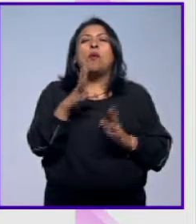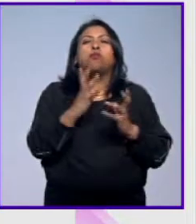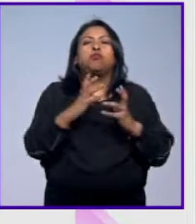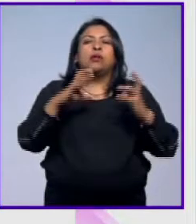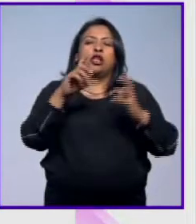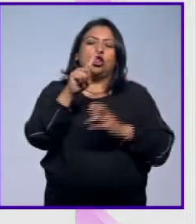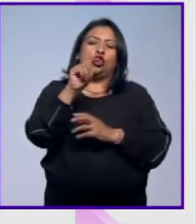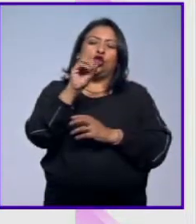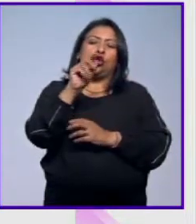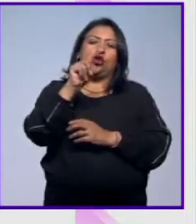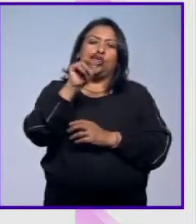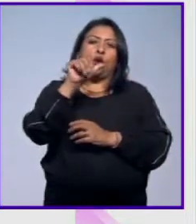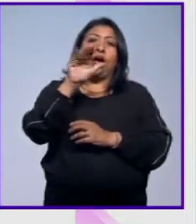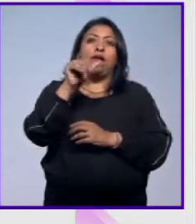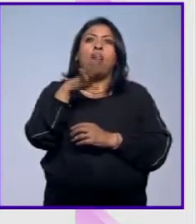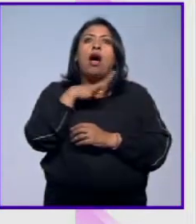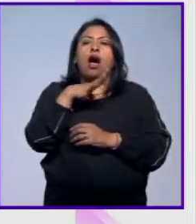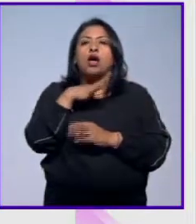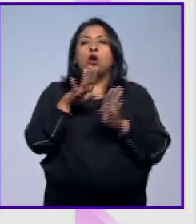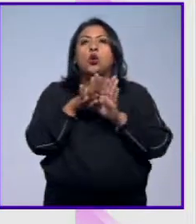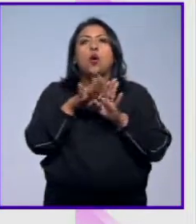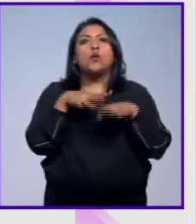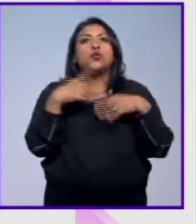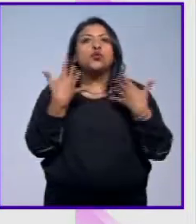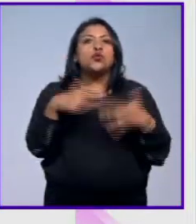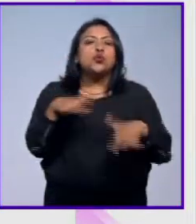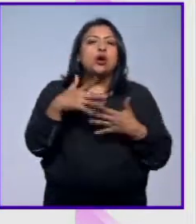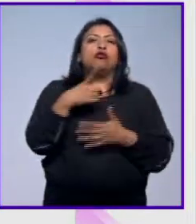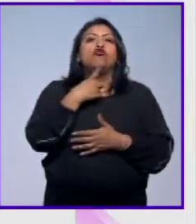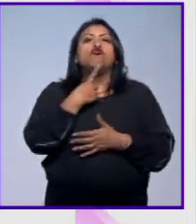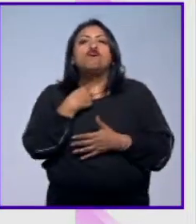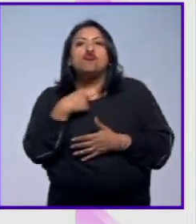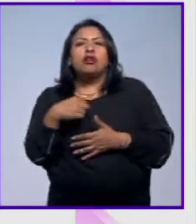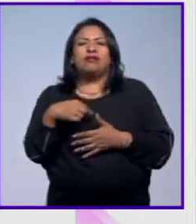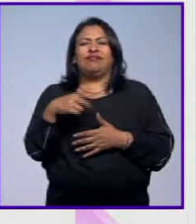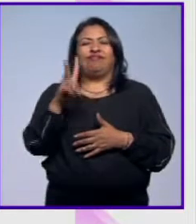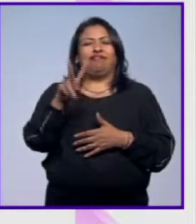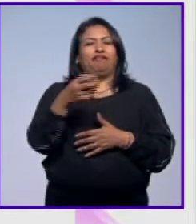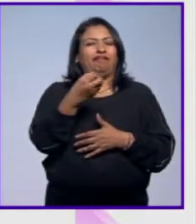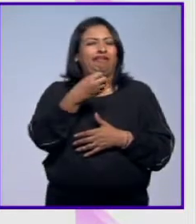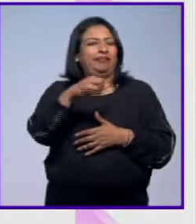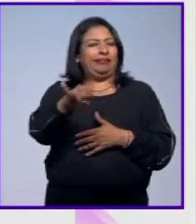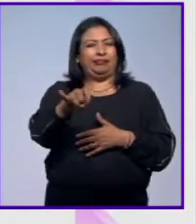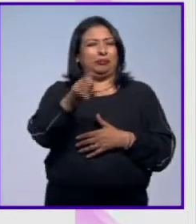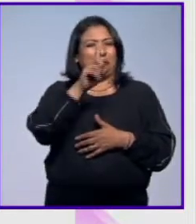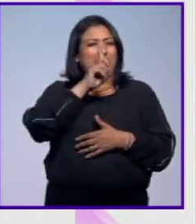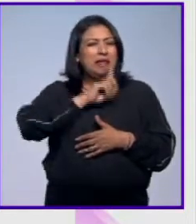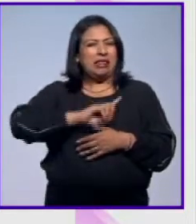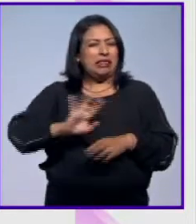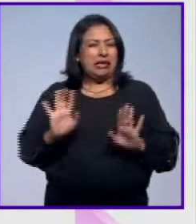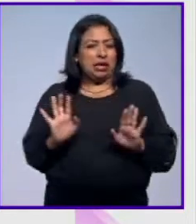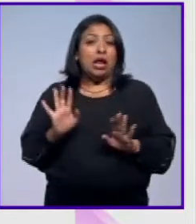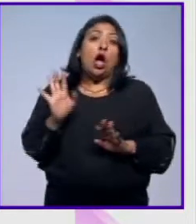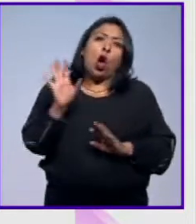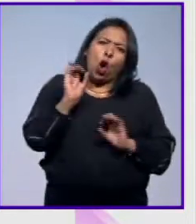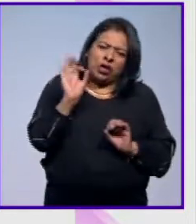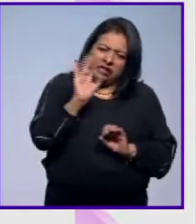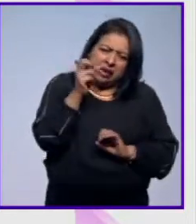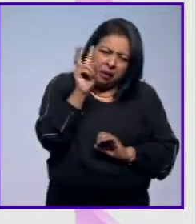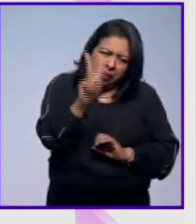de la totuaba tiene poderes afrodisíacos, lo cual desde luego es un invento total y aunque así fuera,